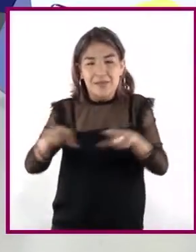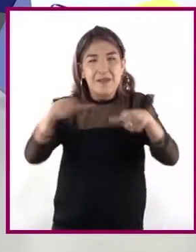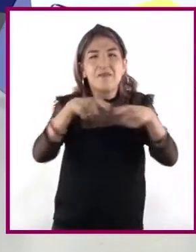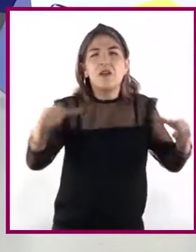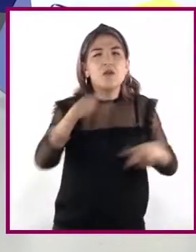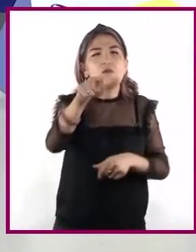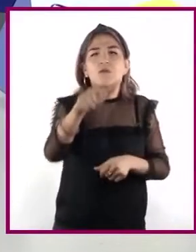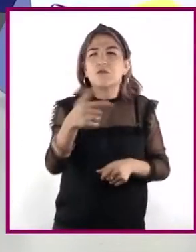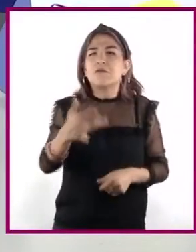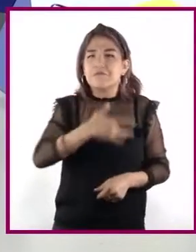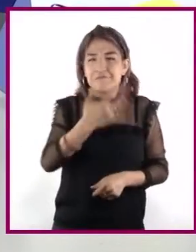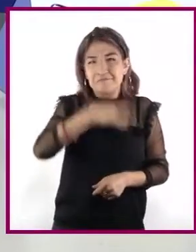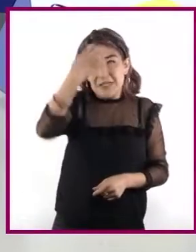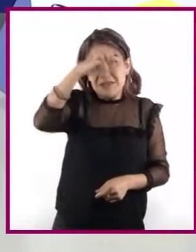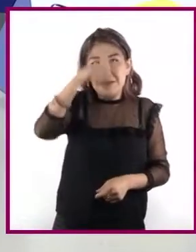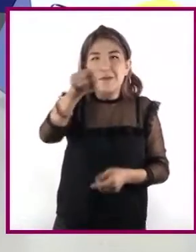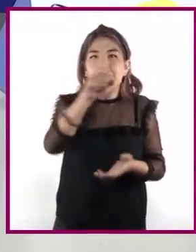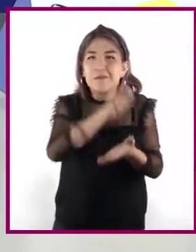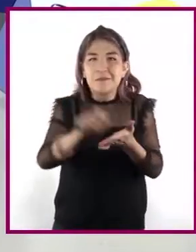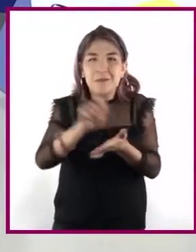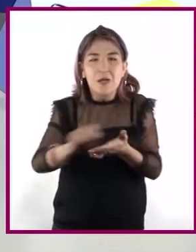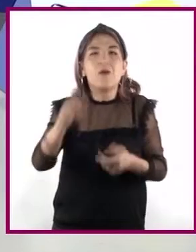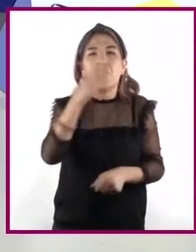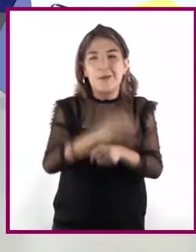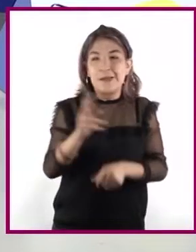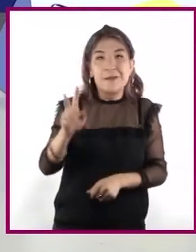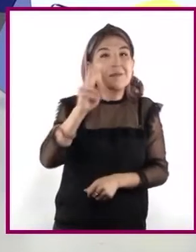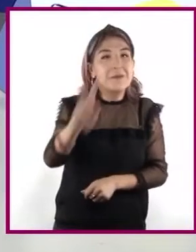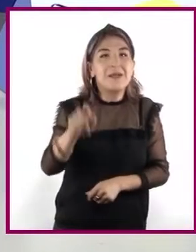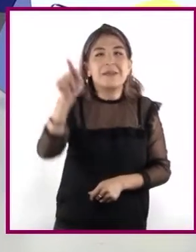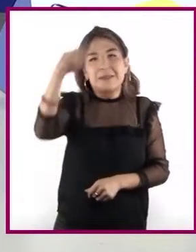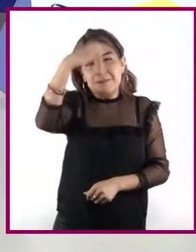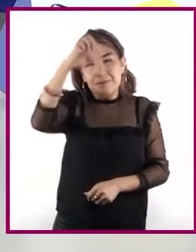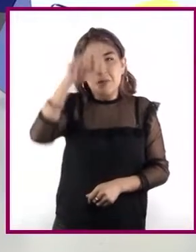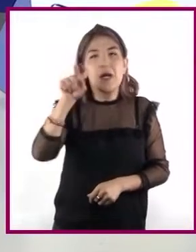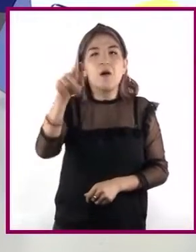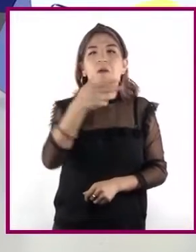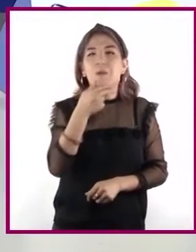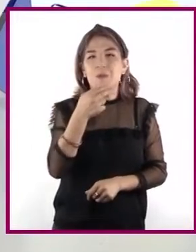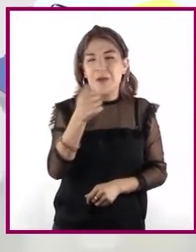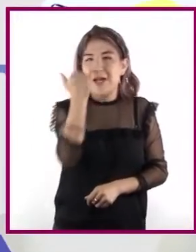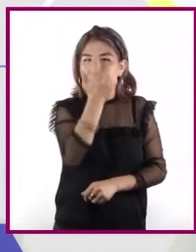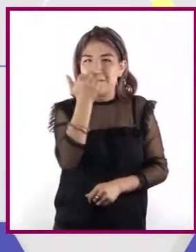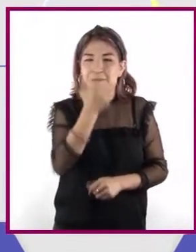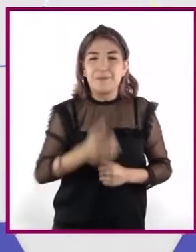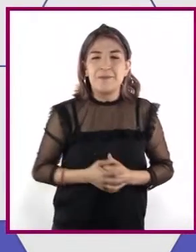fueron sus experiencias? Veamos las experiencias de uno de sus compañeros.